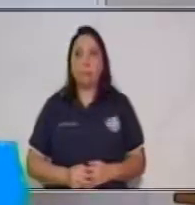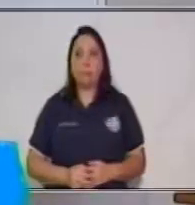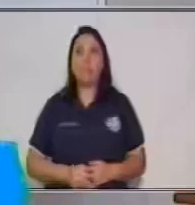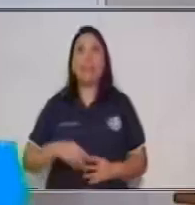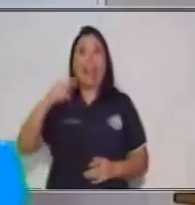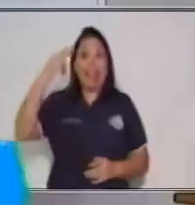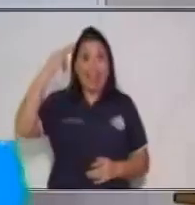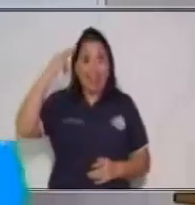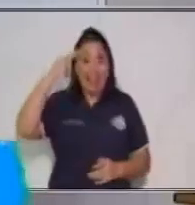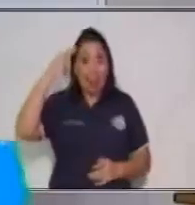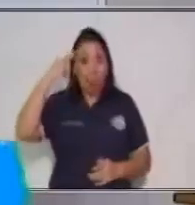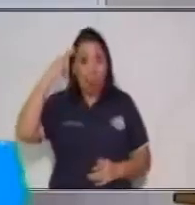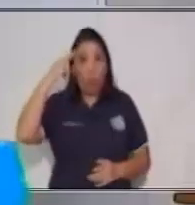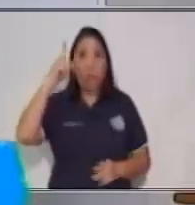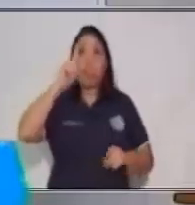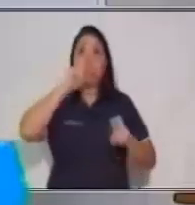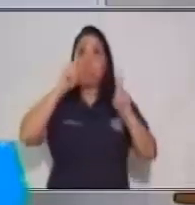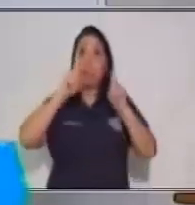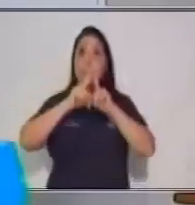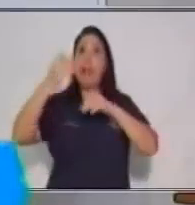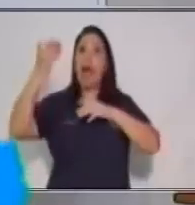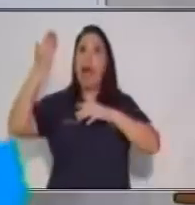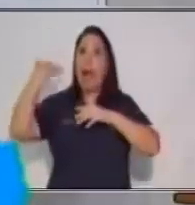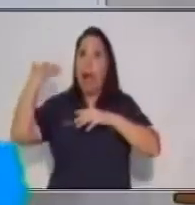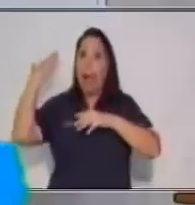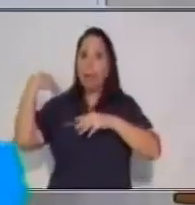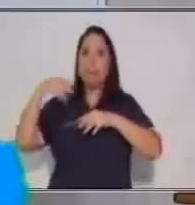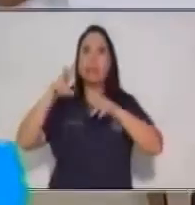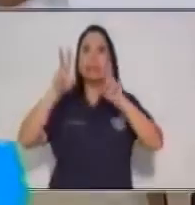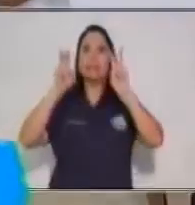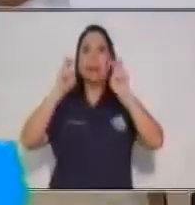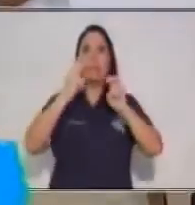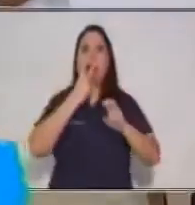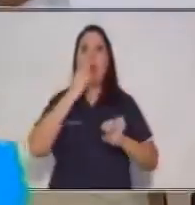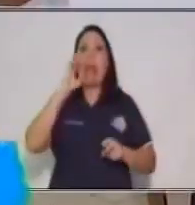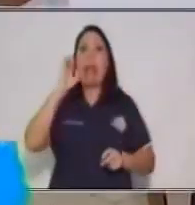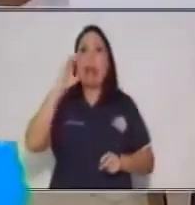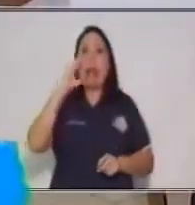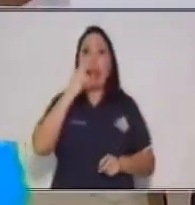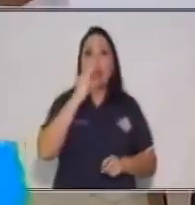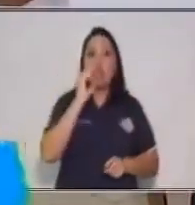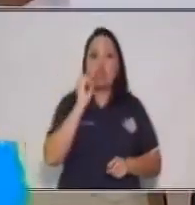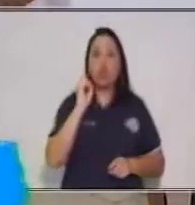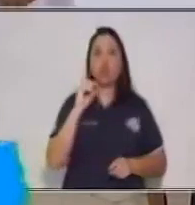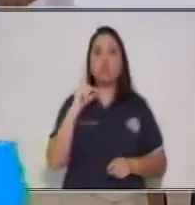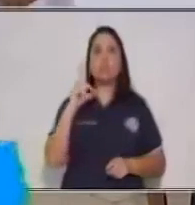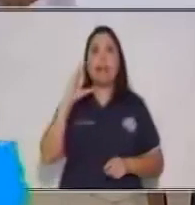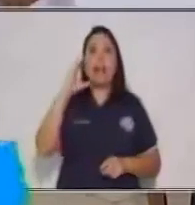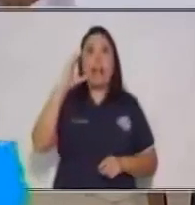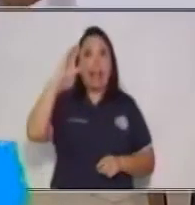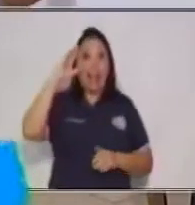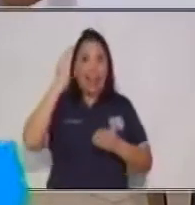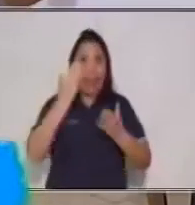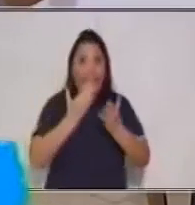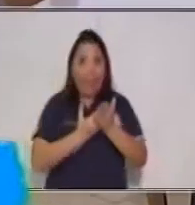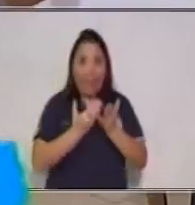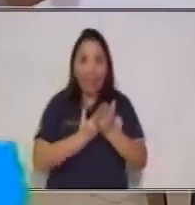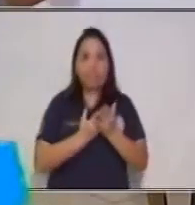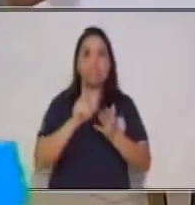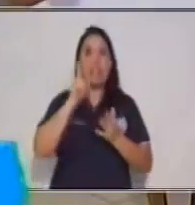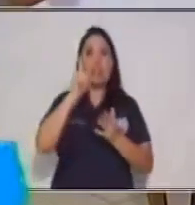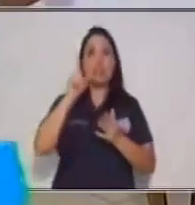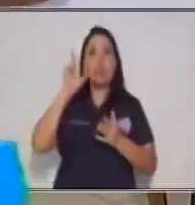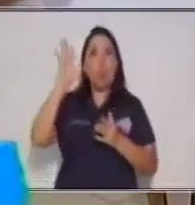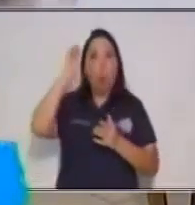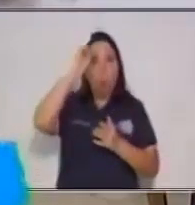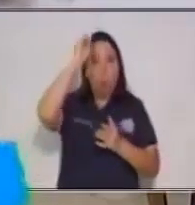¿Recuerdas que vimos juicios, que vimos hechos, opiniones y creencias? Aquí ya estás aportando